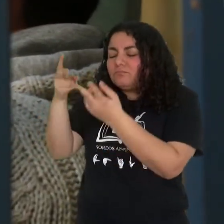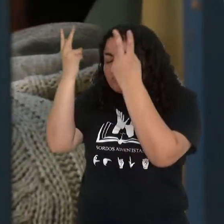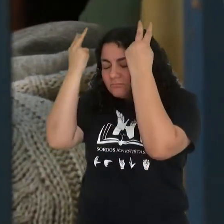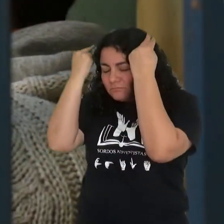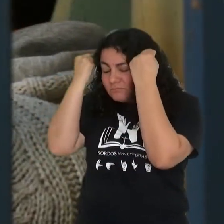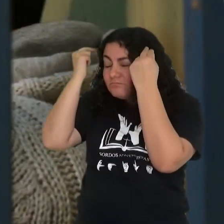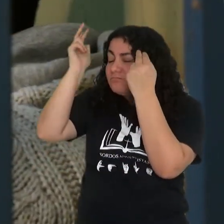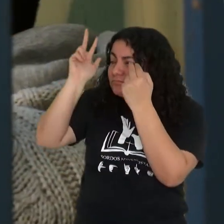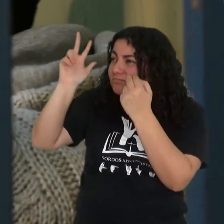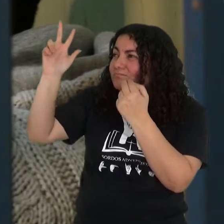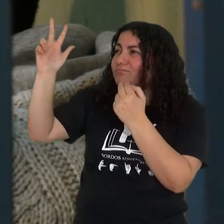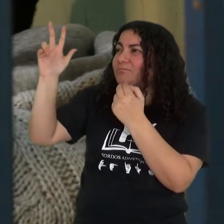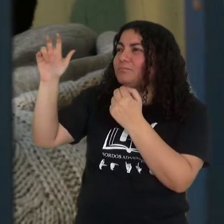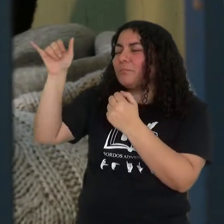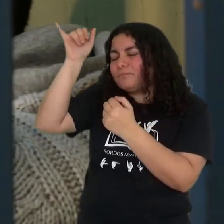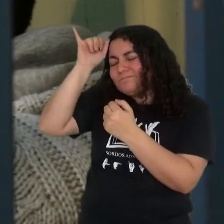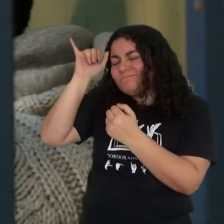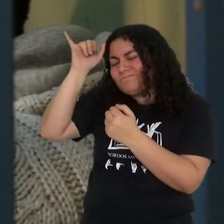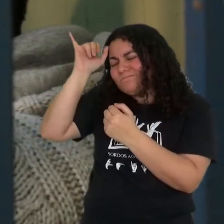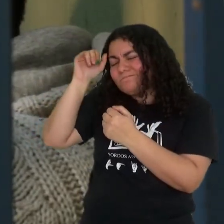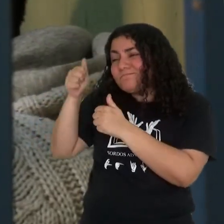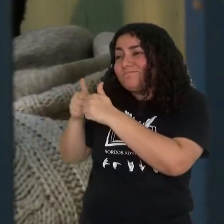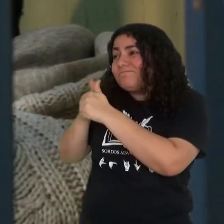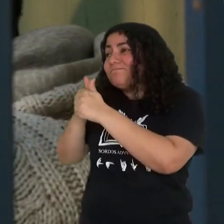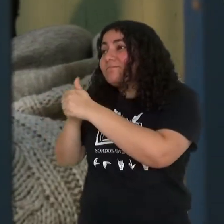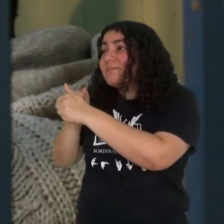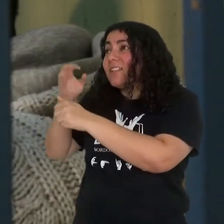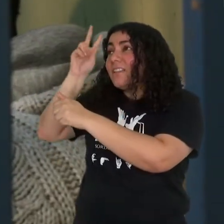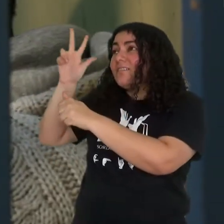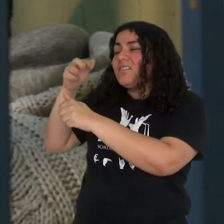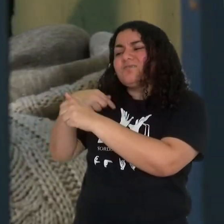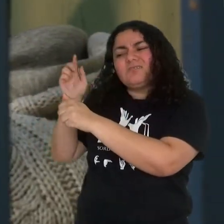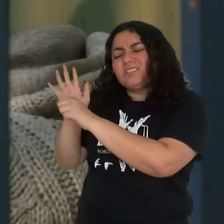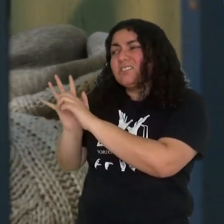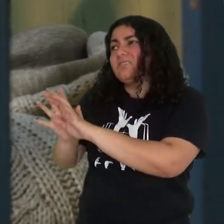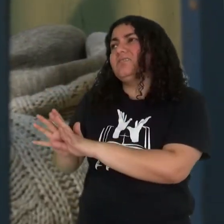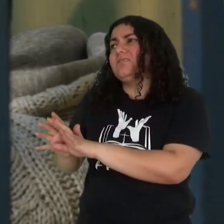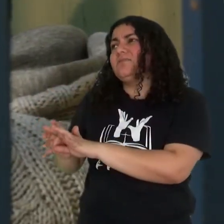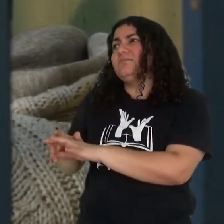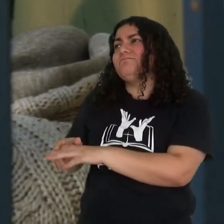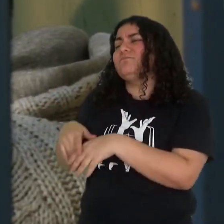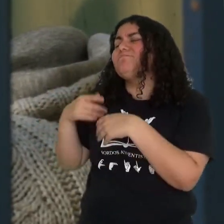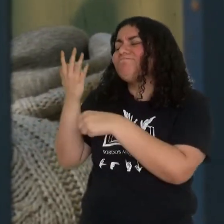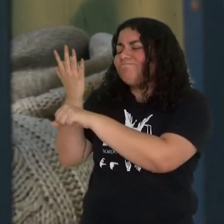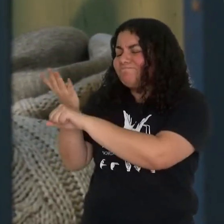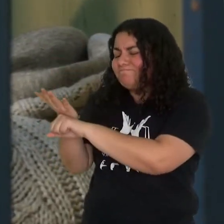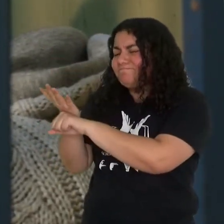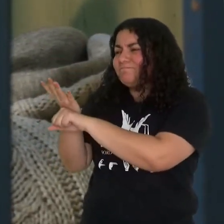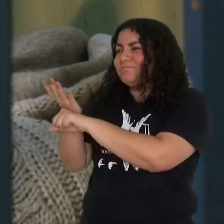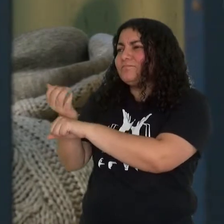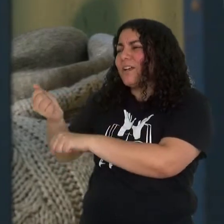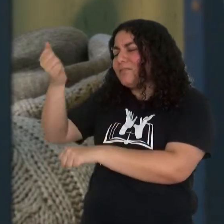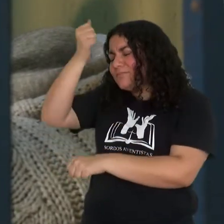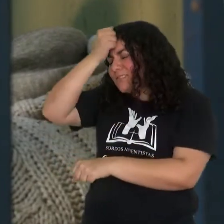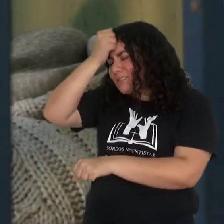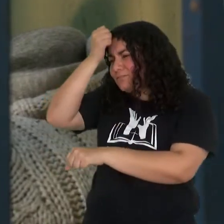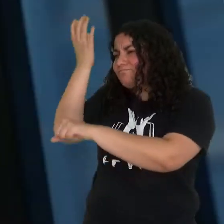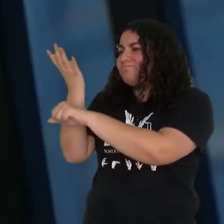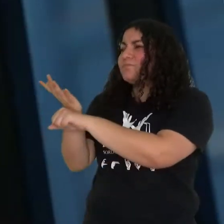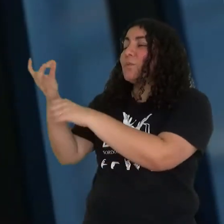perdón por no seguir la guía divina. Reconociendo su pecado, le pide un milagro para su vida.